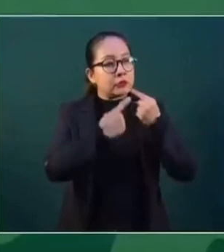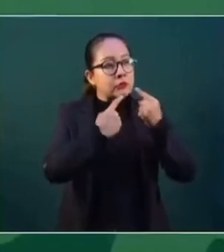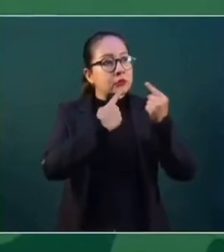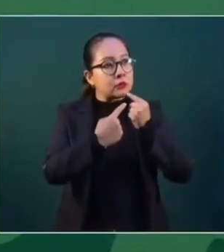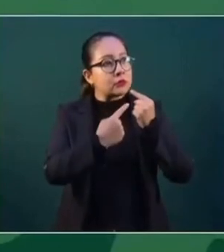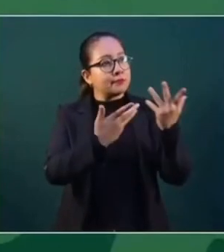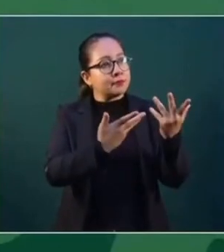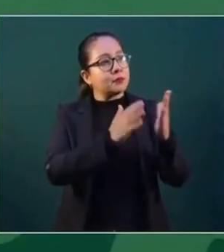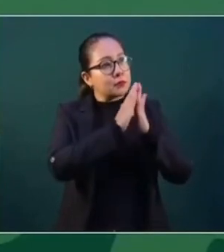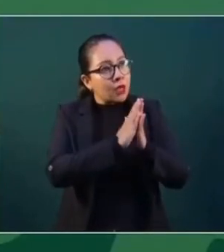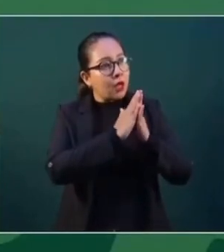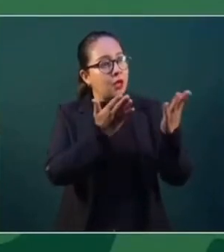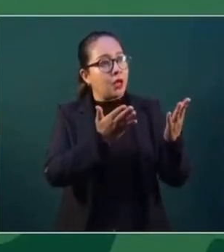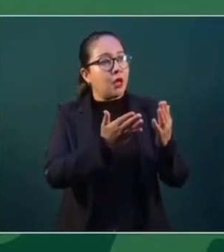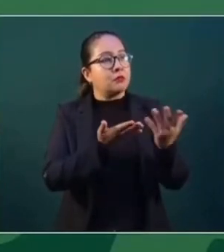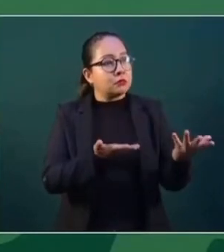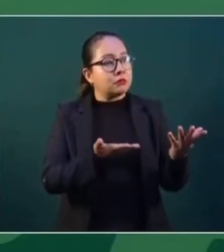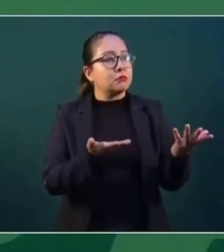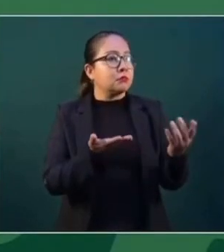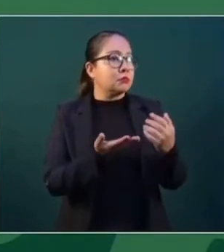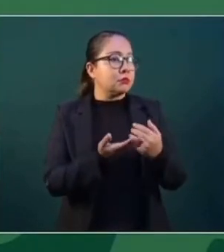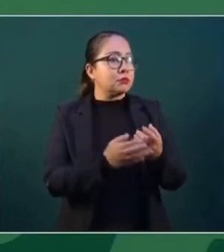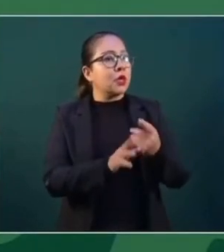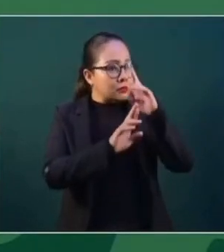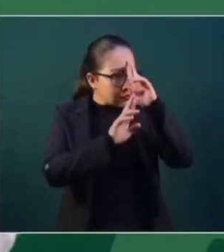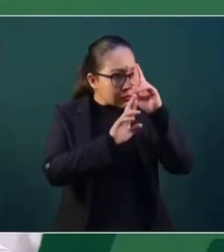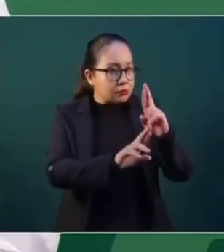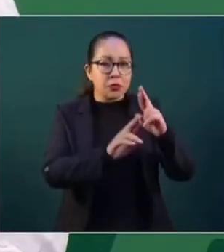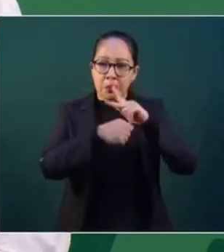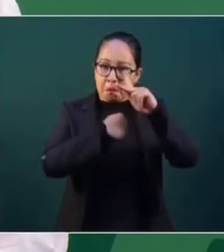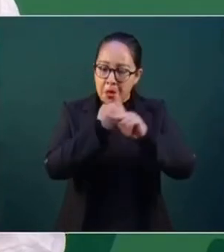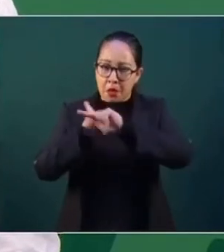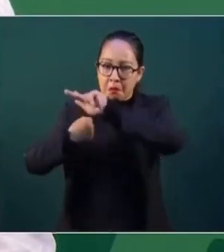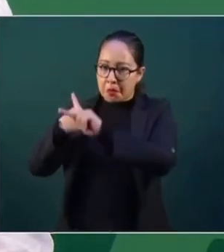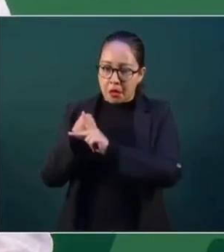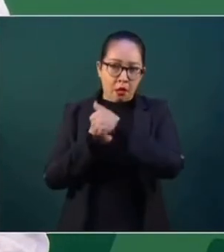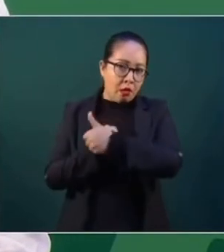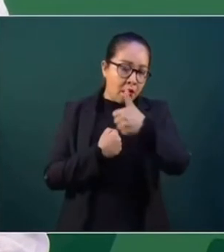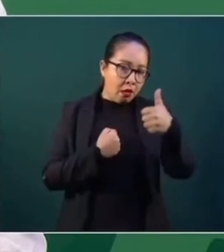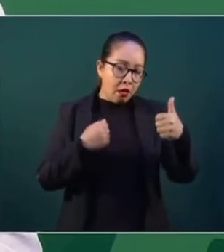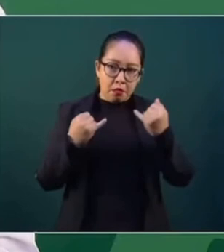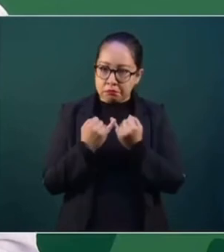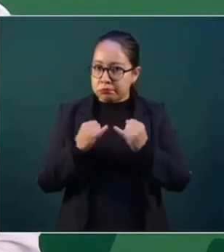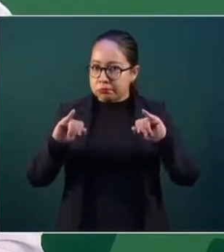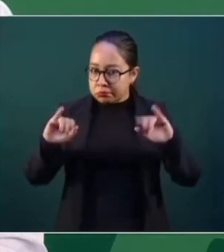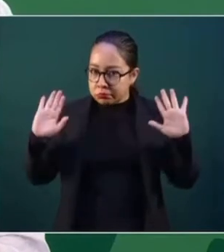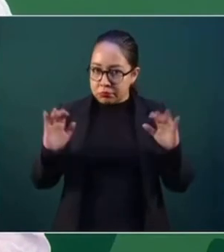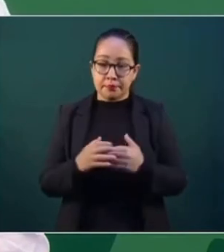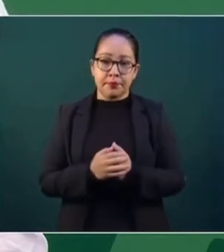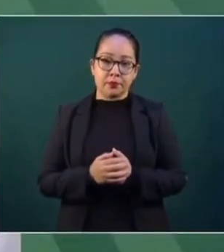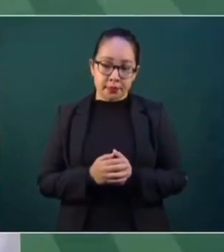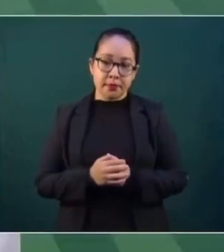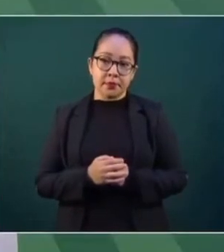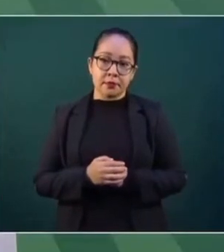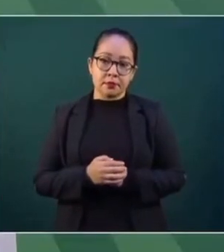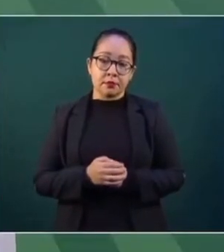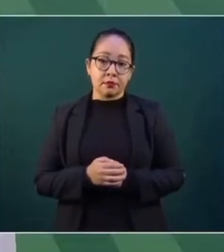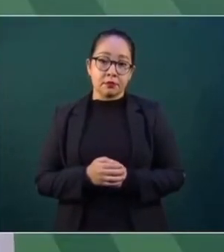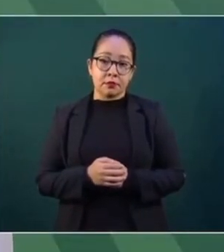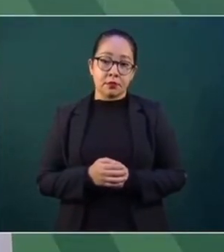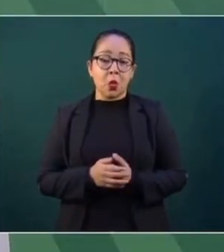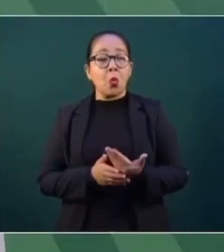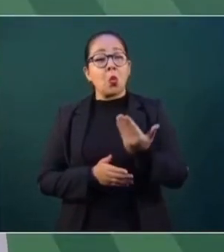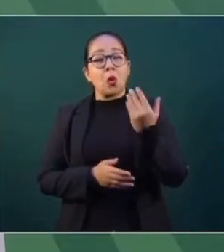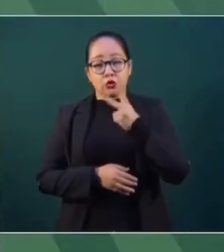nos integremos con respeto a la soberanía de cada país. Que ya la política que se definió